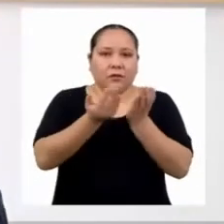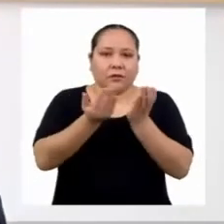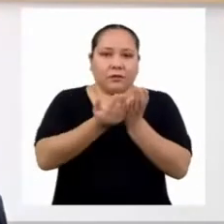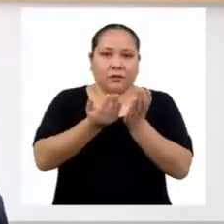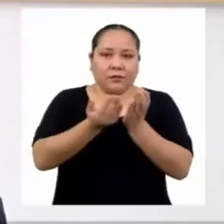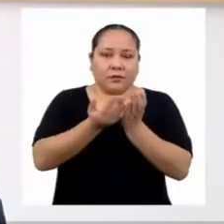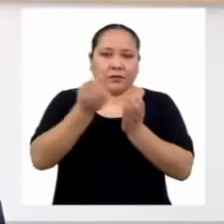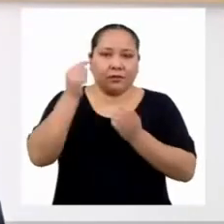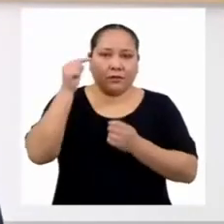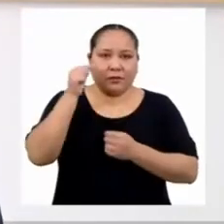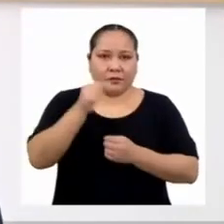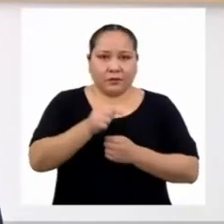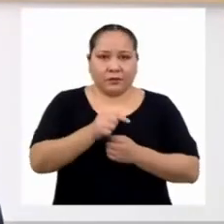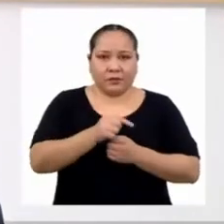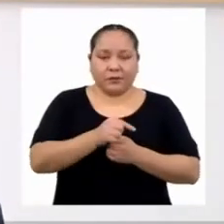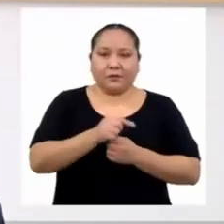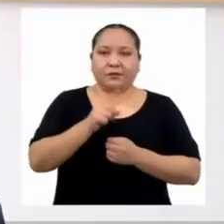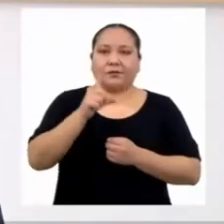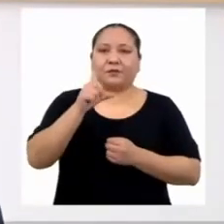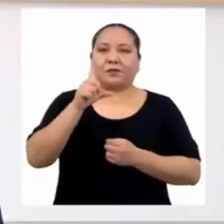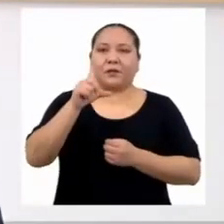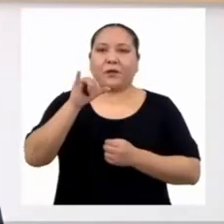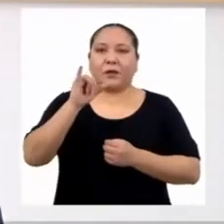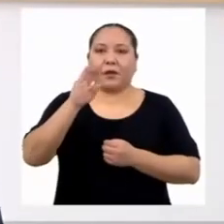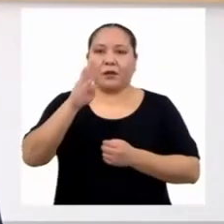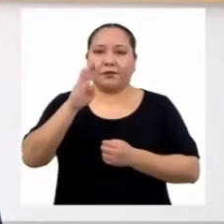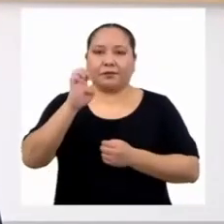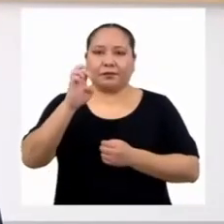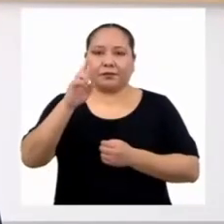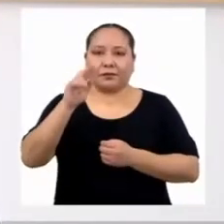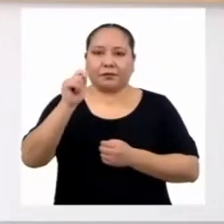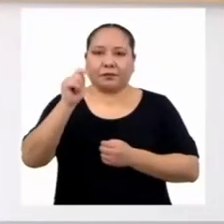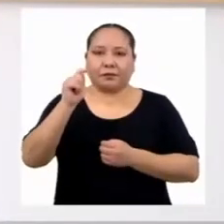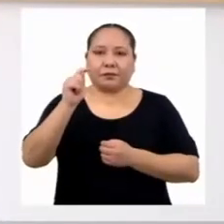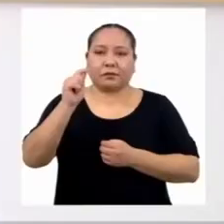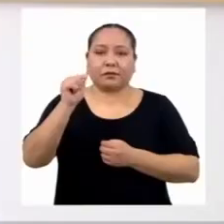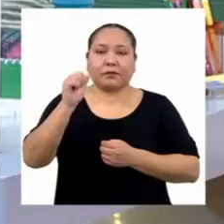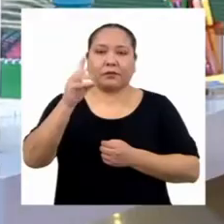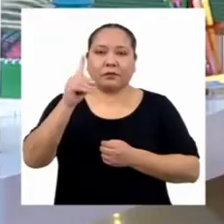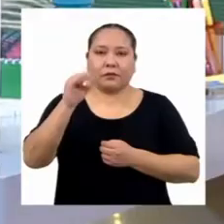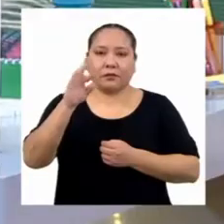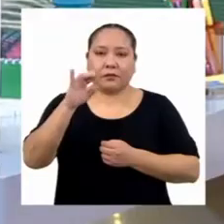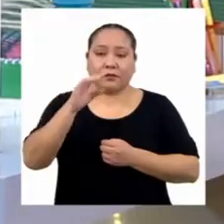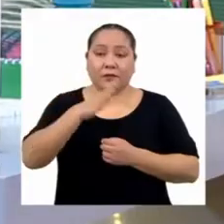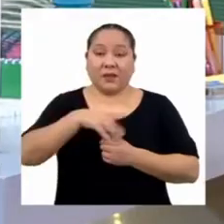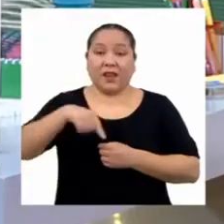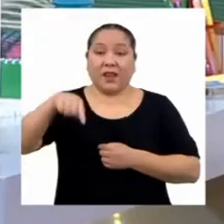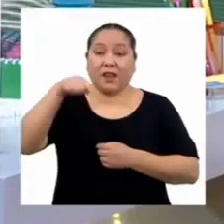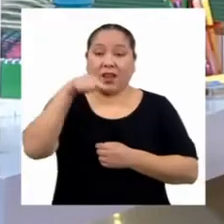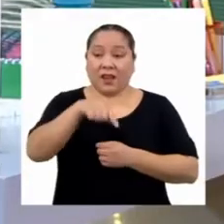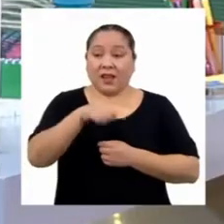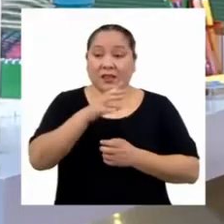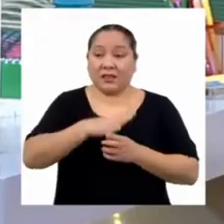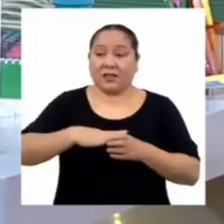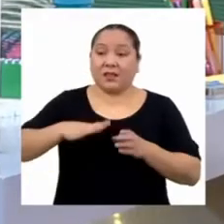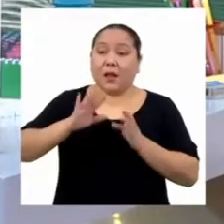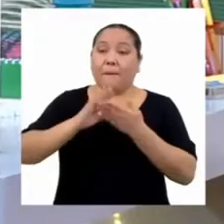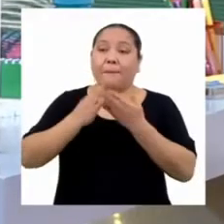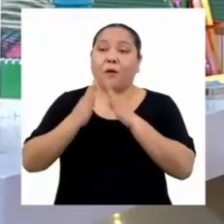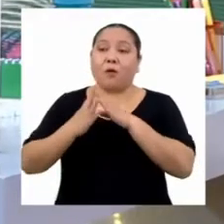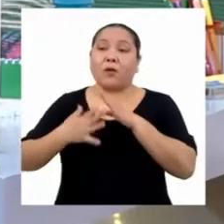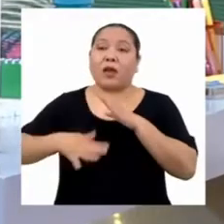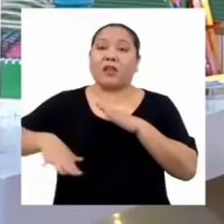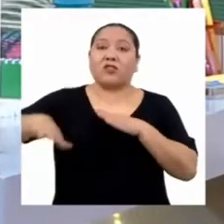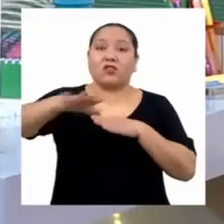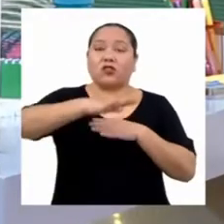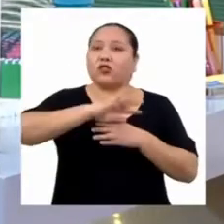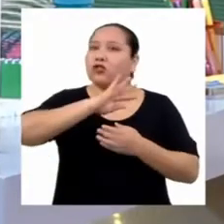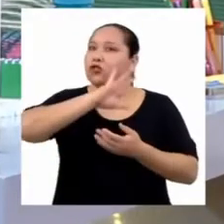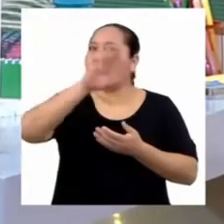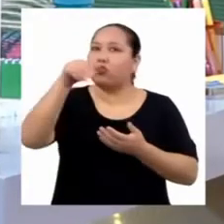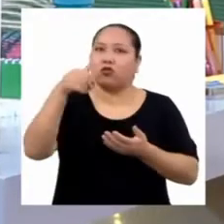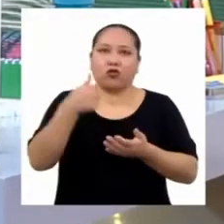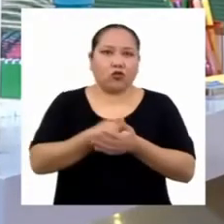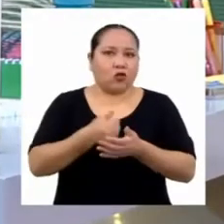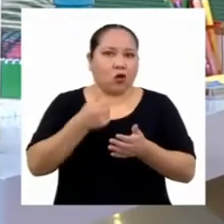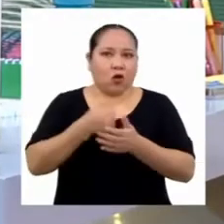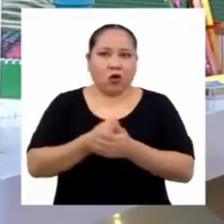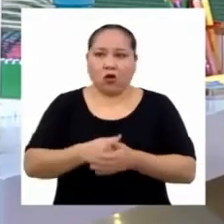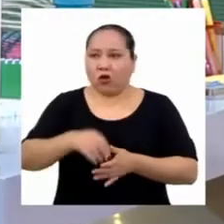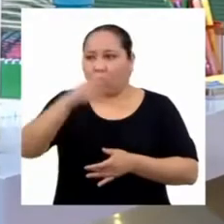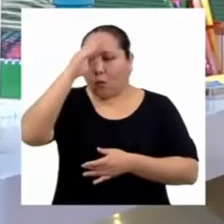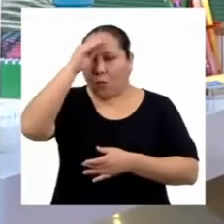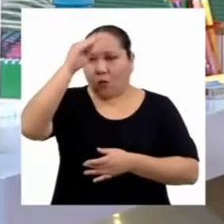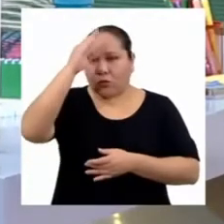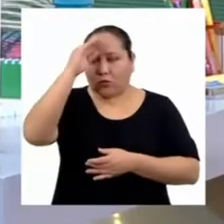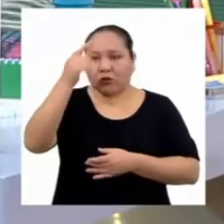institución educativa Los Libertadores. Esa sería tu población. La población, entonces, son todos y todas los